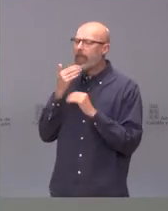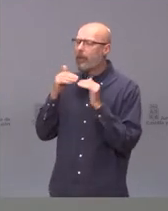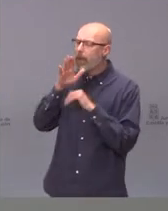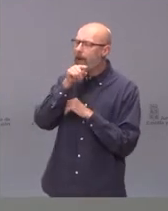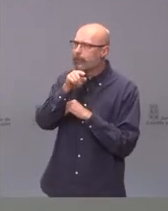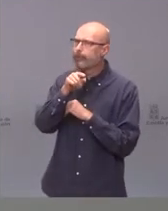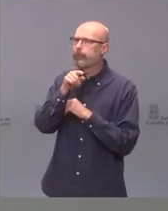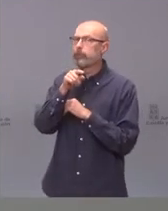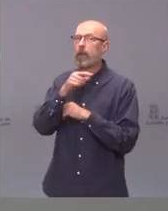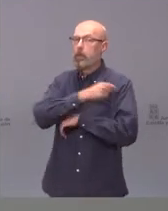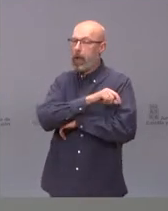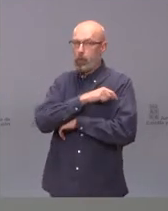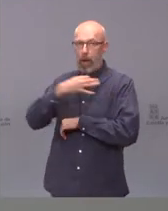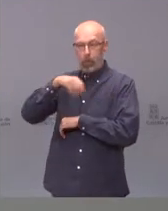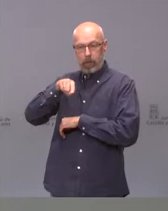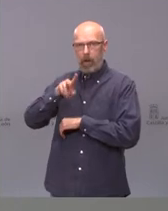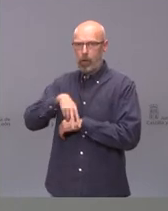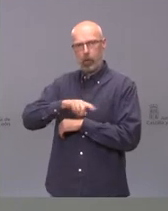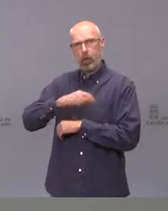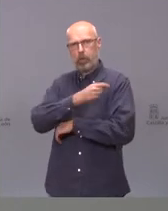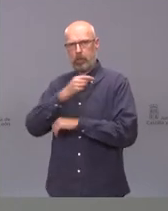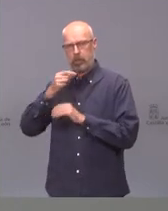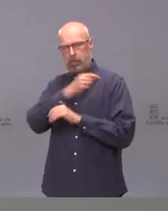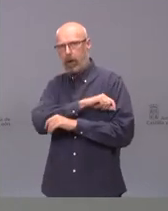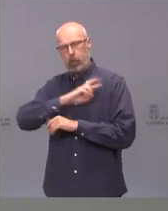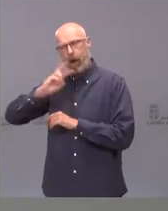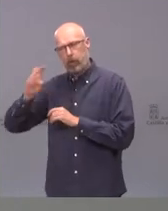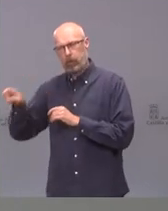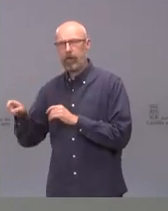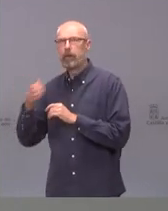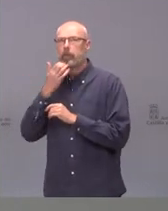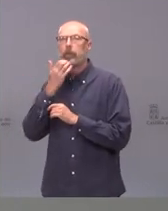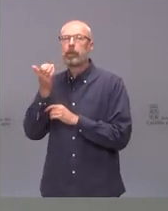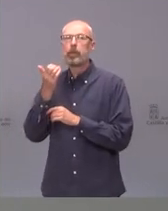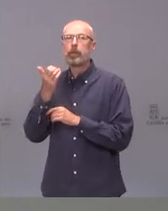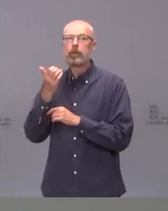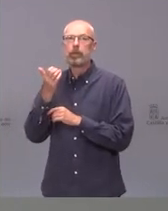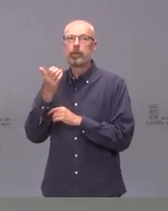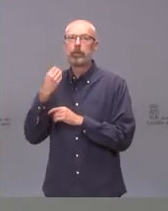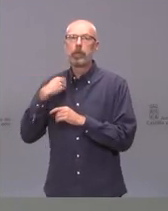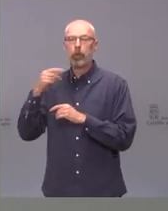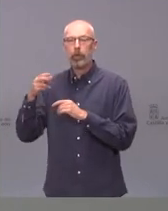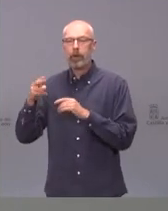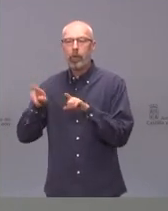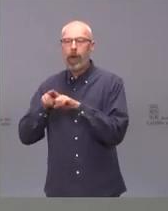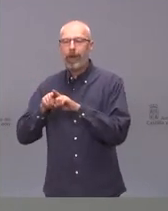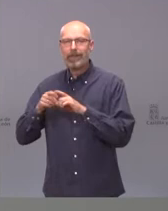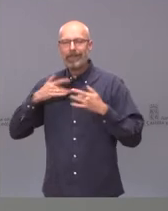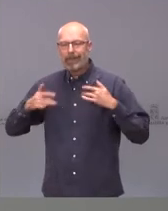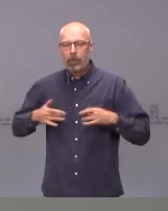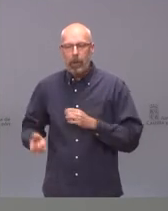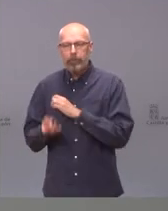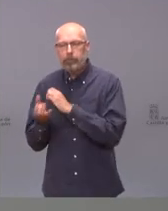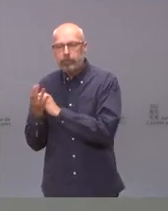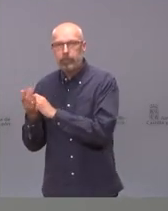pasa solo con esta vacuna. A más edad hay menos reactogenicidad y, por lo tanto, se está viendo